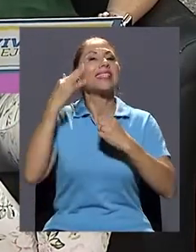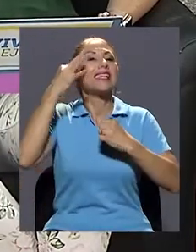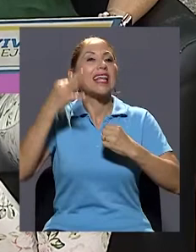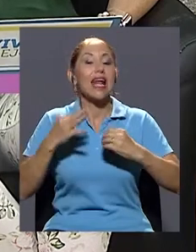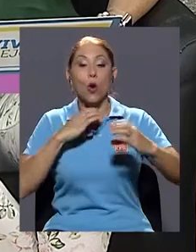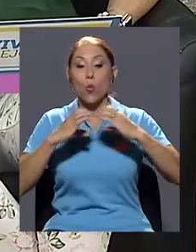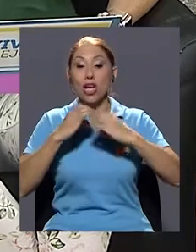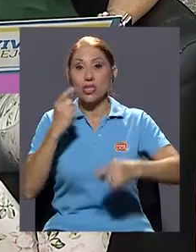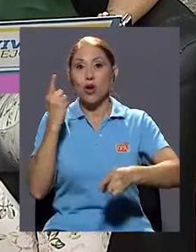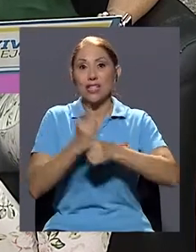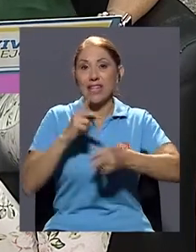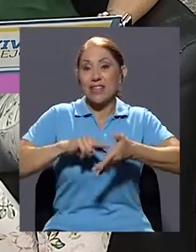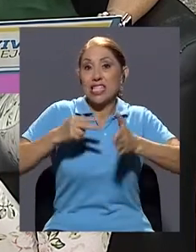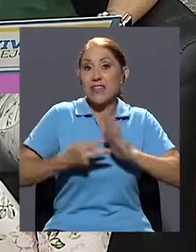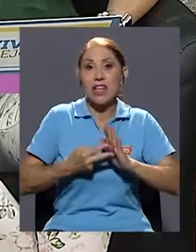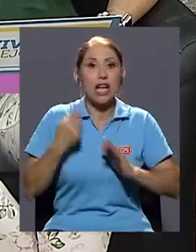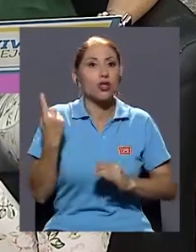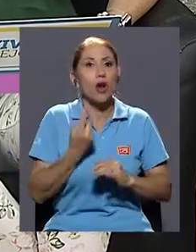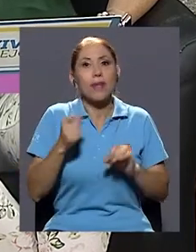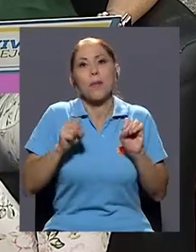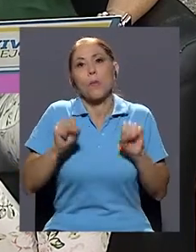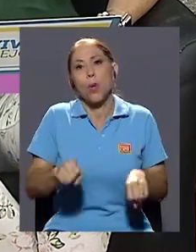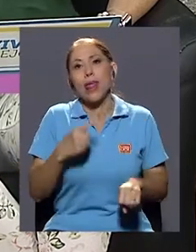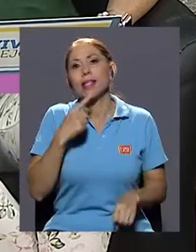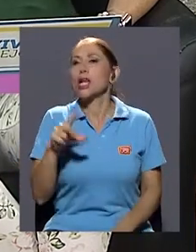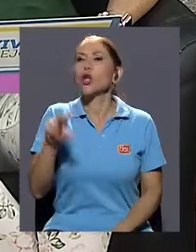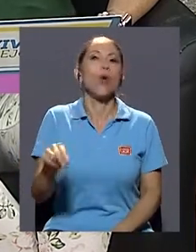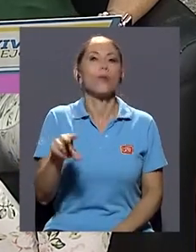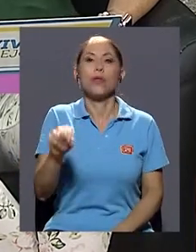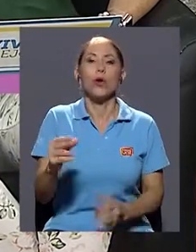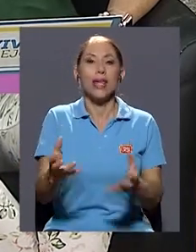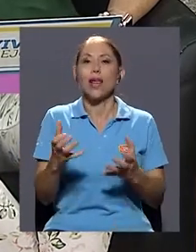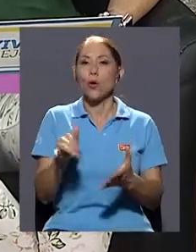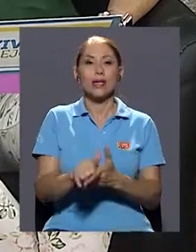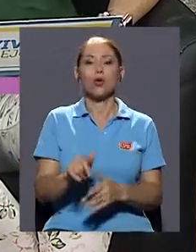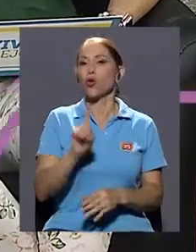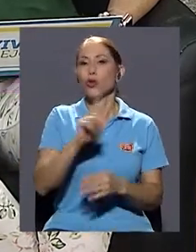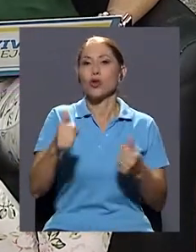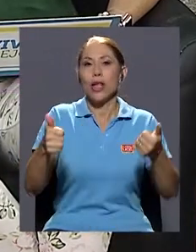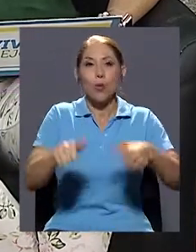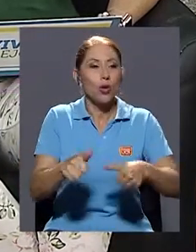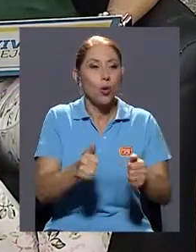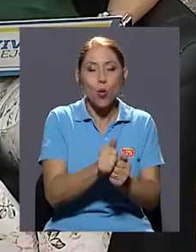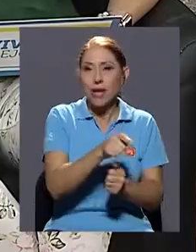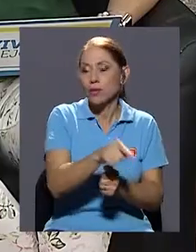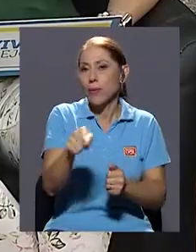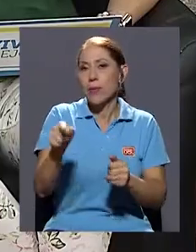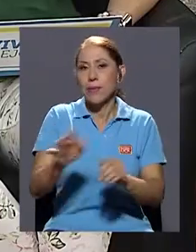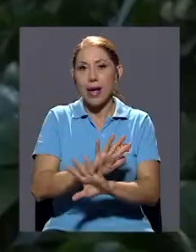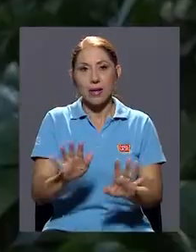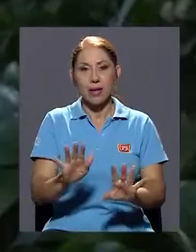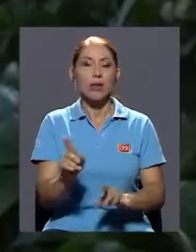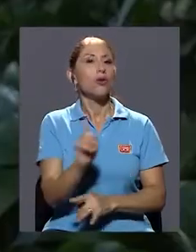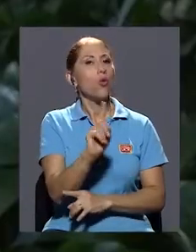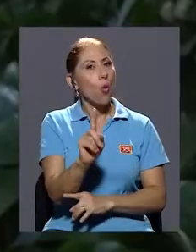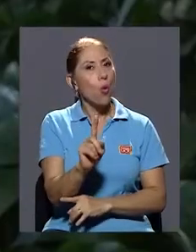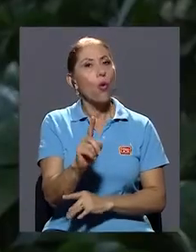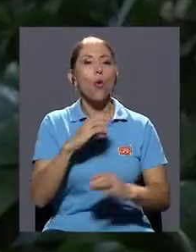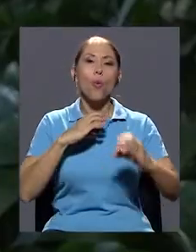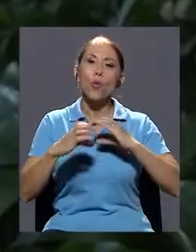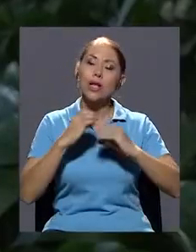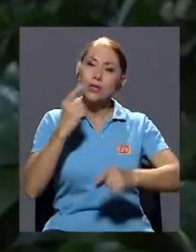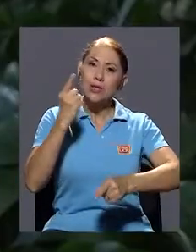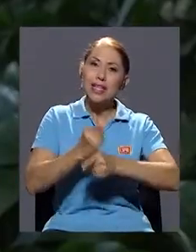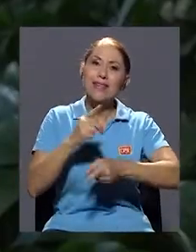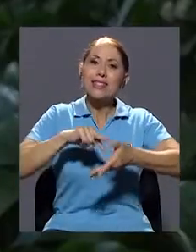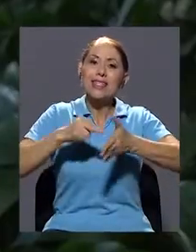comunicación asertiva tiene que ver con solamente la capacidad de decir, no, no quiero esto, no estoy de acuerdo con lo otro, ¿verdad? Sino que es un